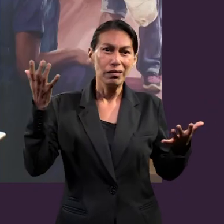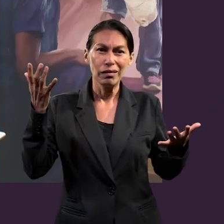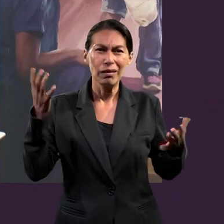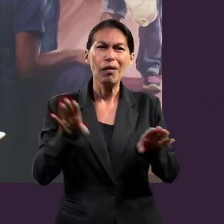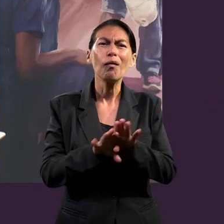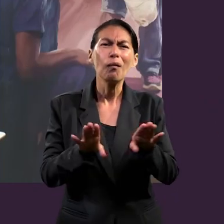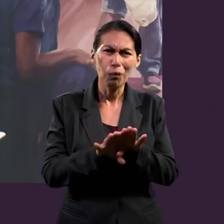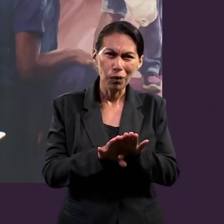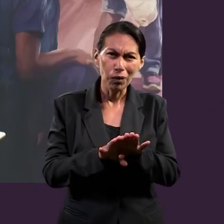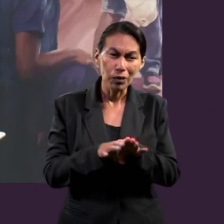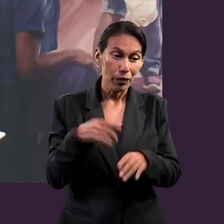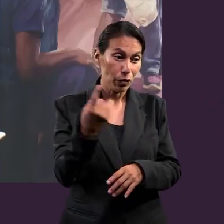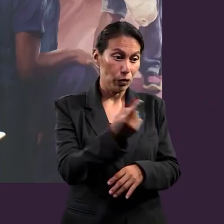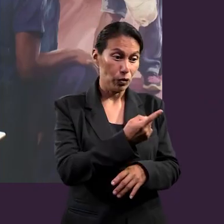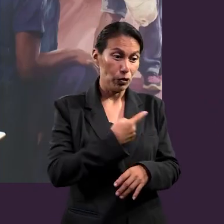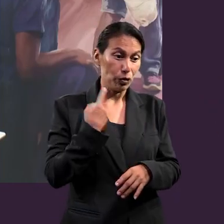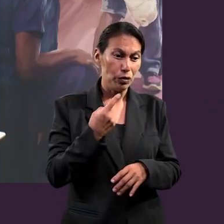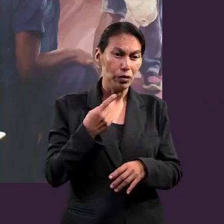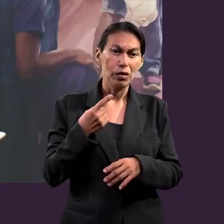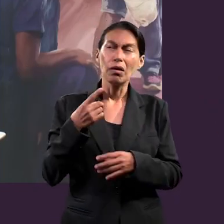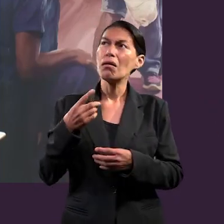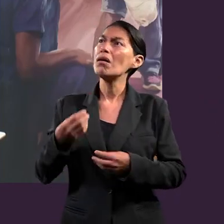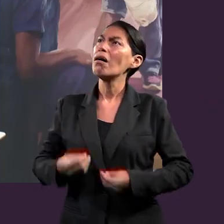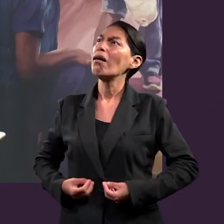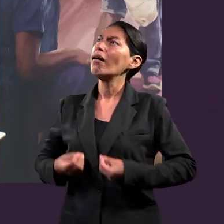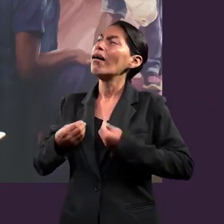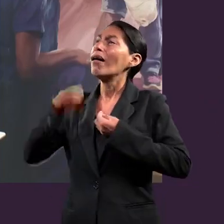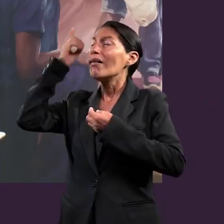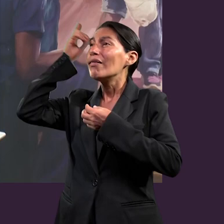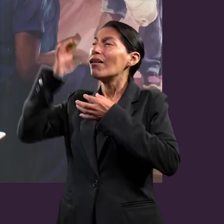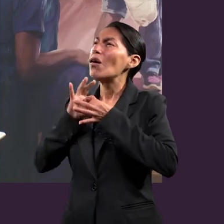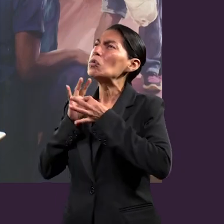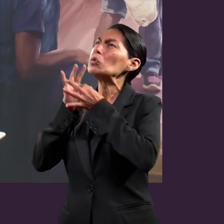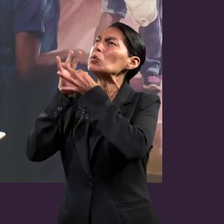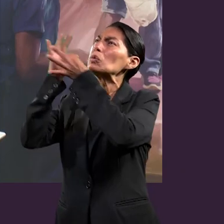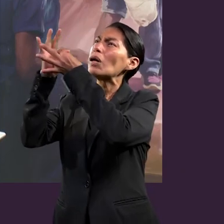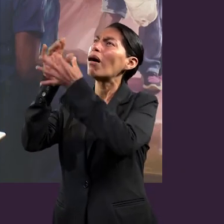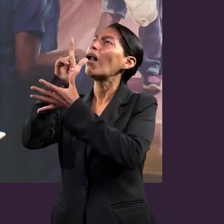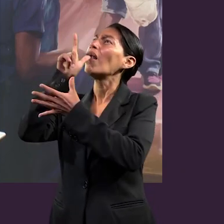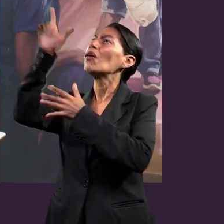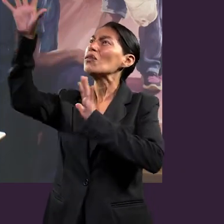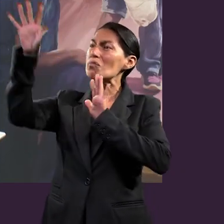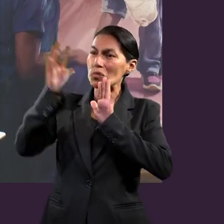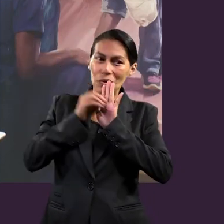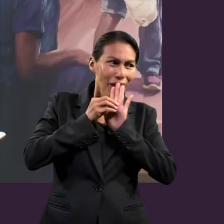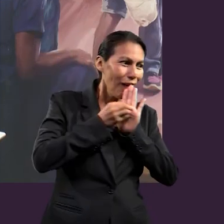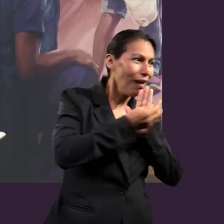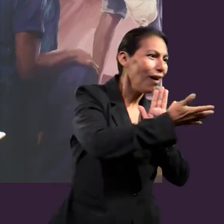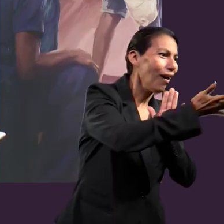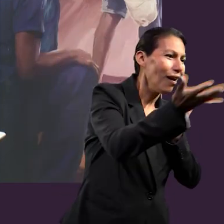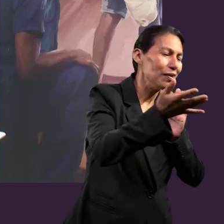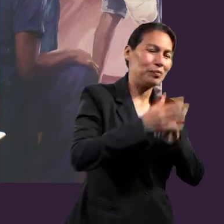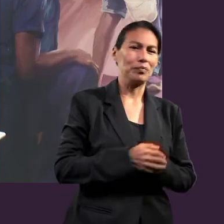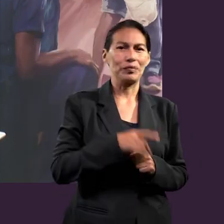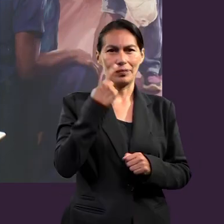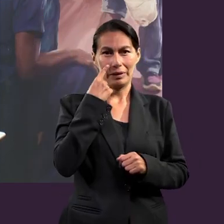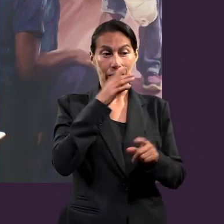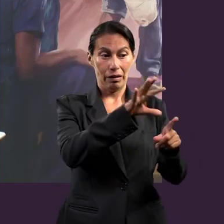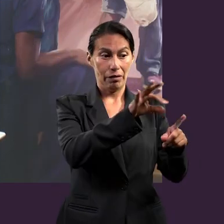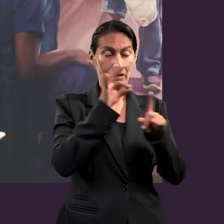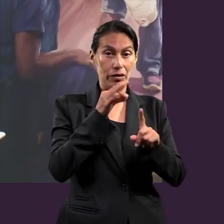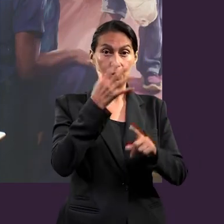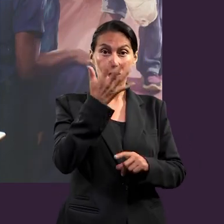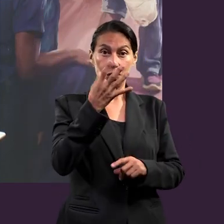Pues, al llevar un estilo de vida, nosotros iluminamos a las demás personas con nuestro brillo, ¿verdad? Y algo que nos menciona en Efesios